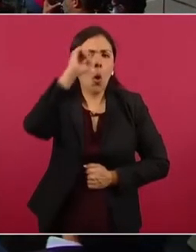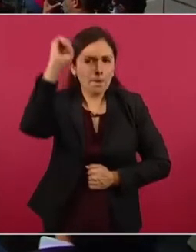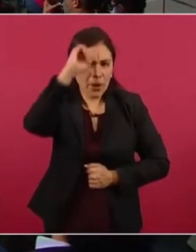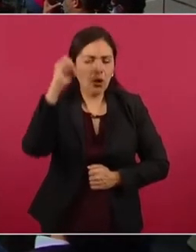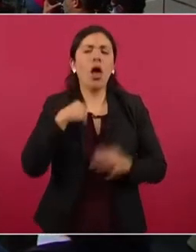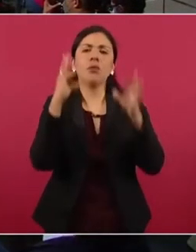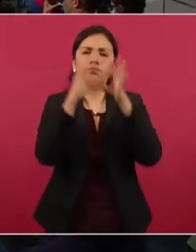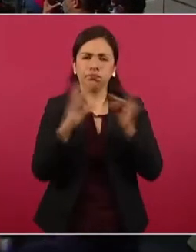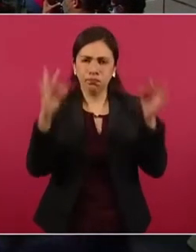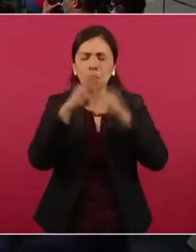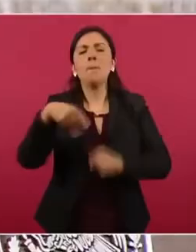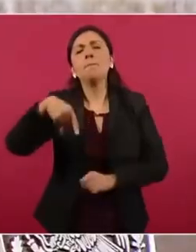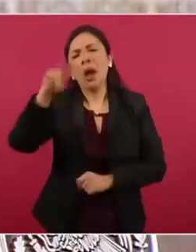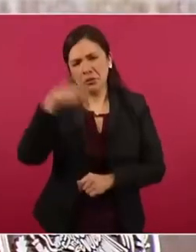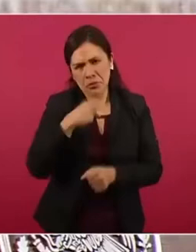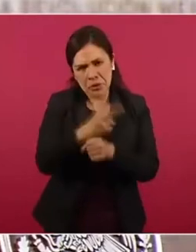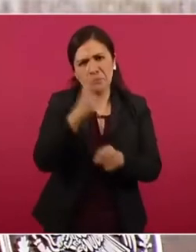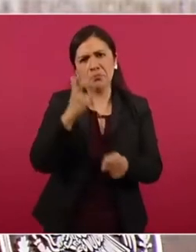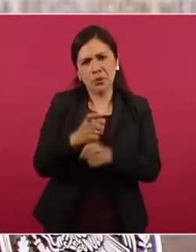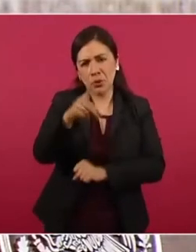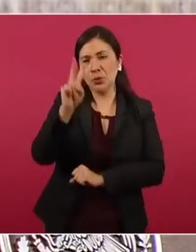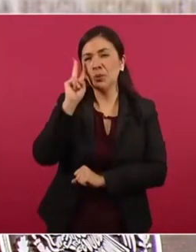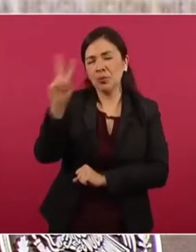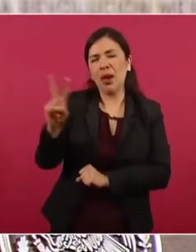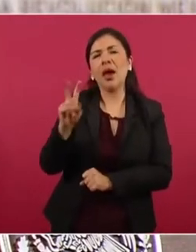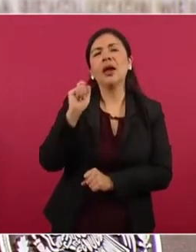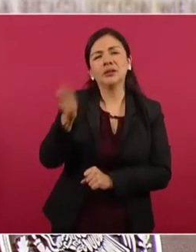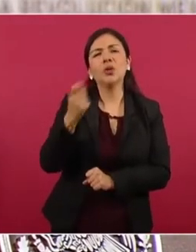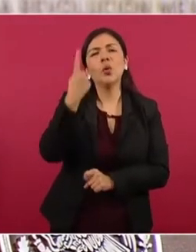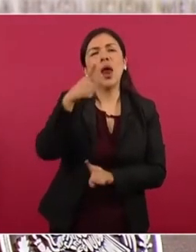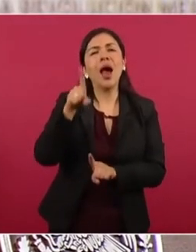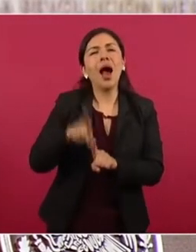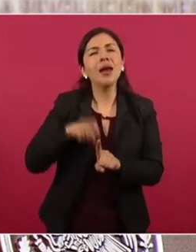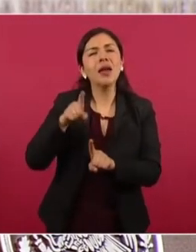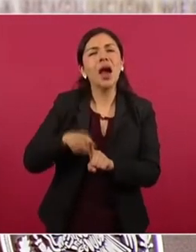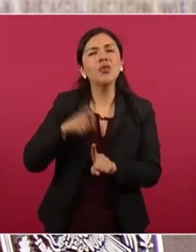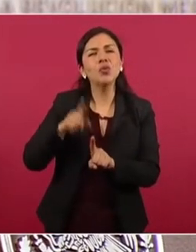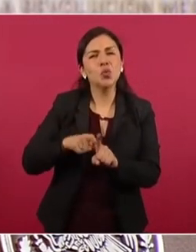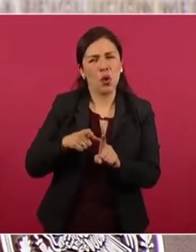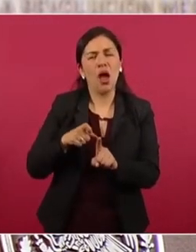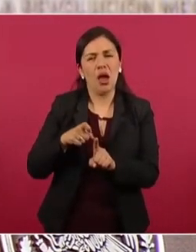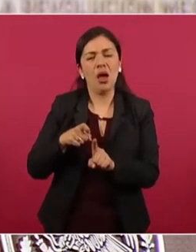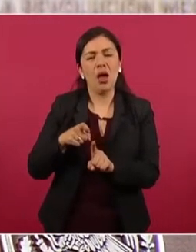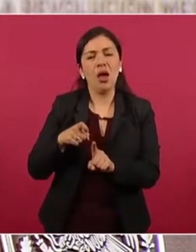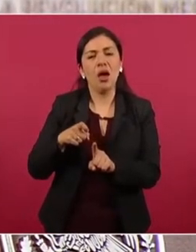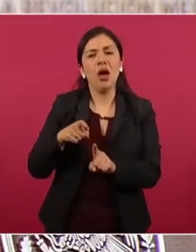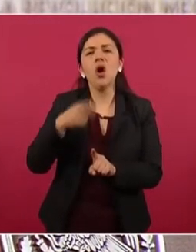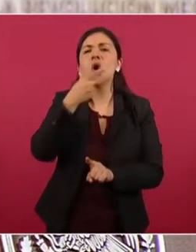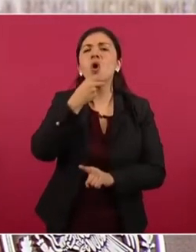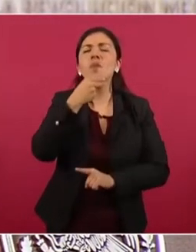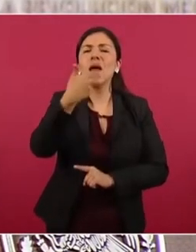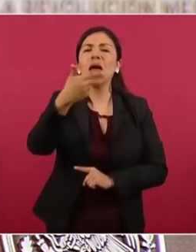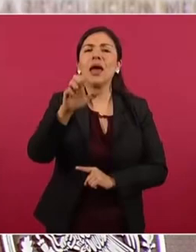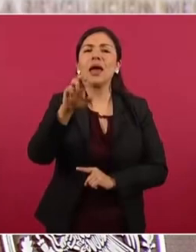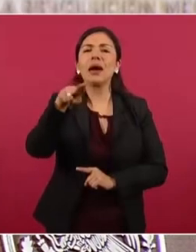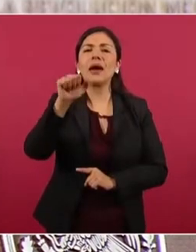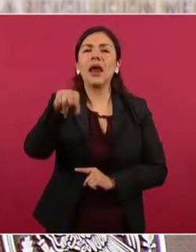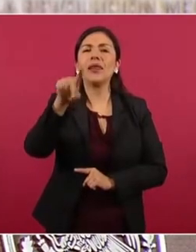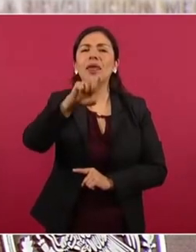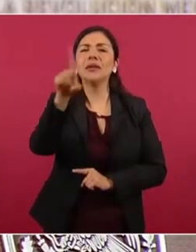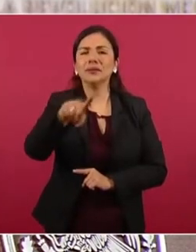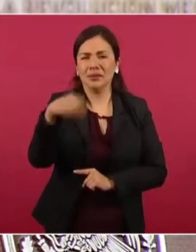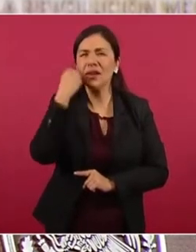Les invito a que veamos una caricatura de Hernández, a ver si la